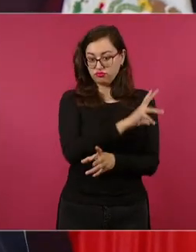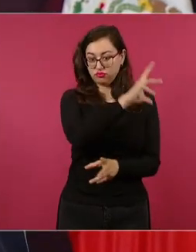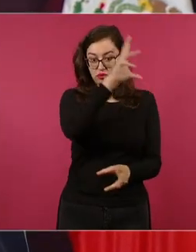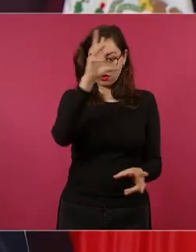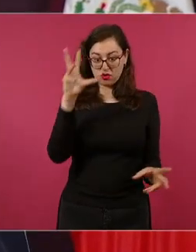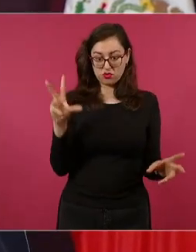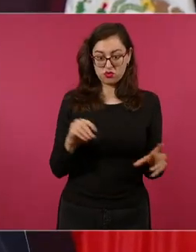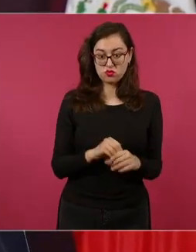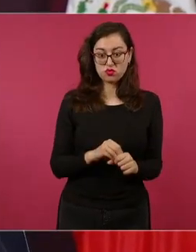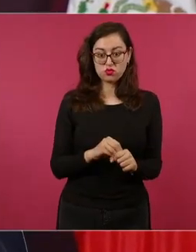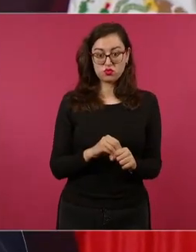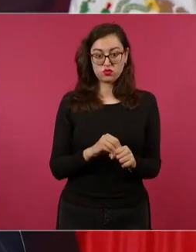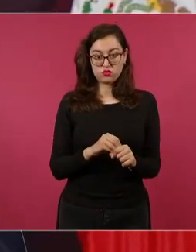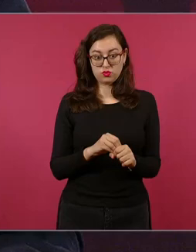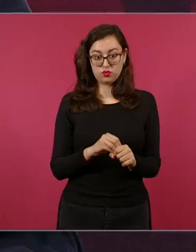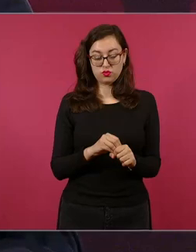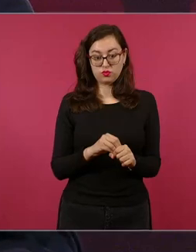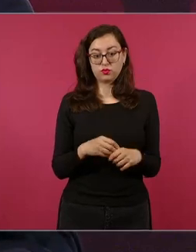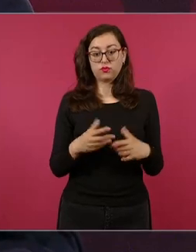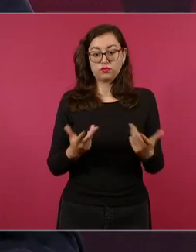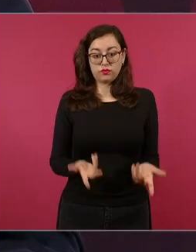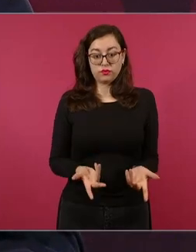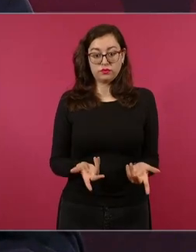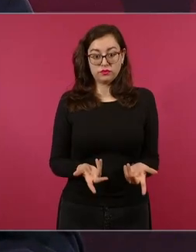recordar que ofrecí